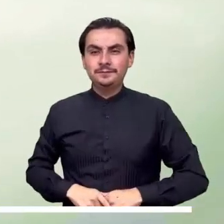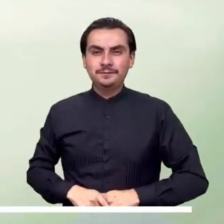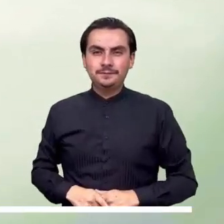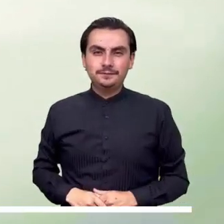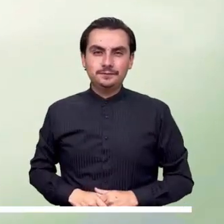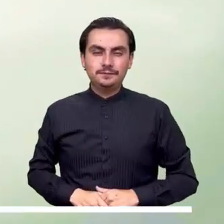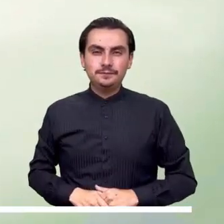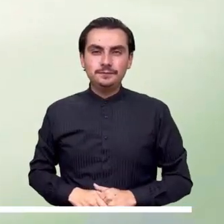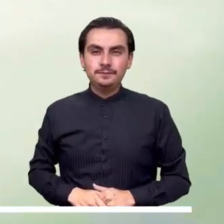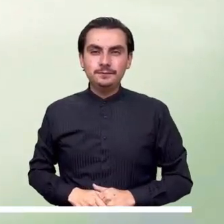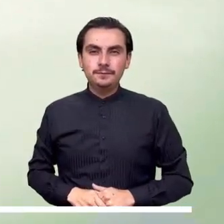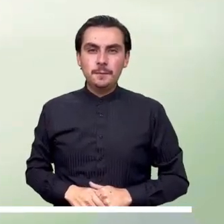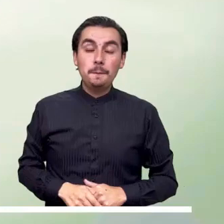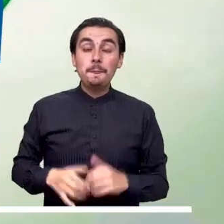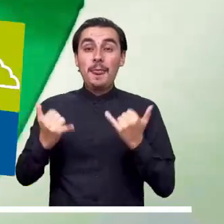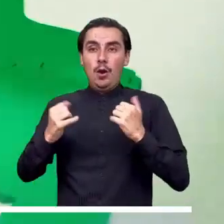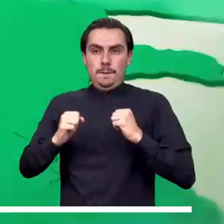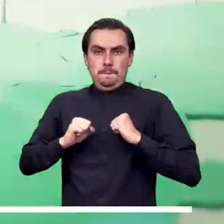Amazonas.